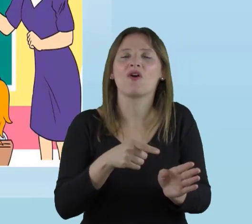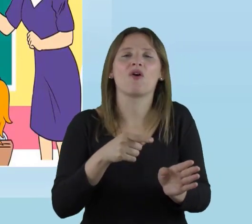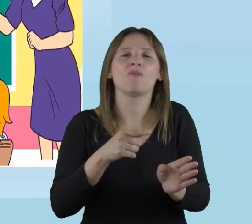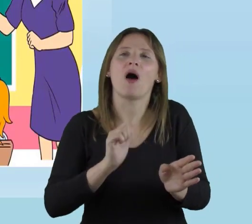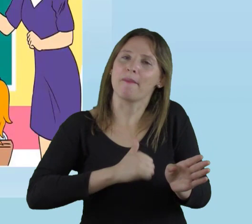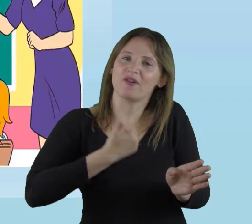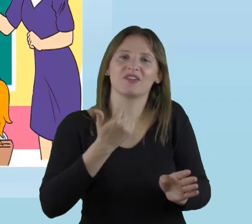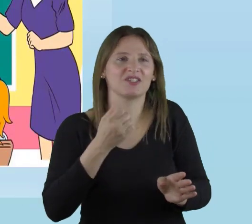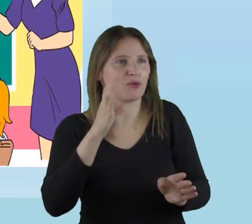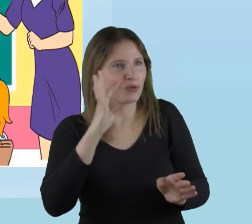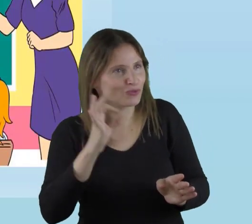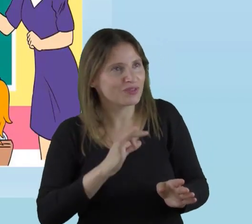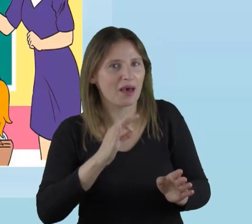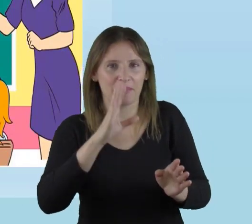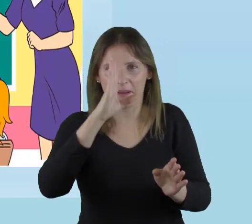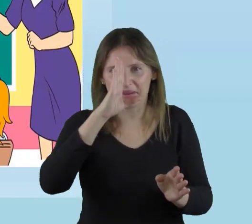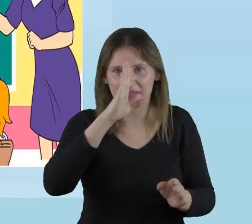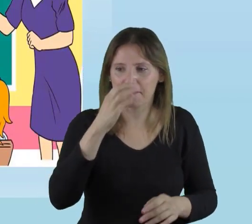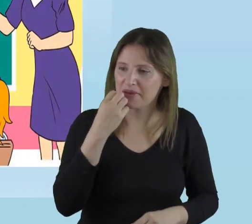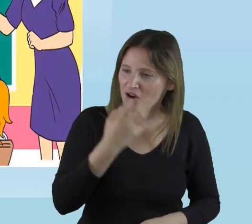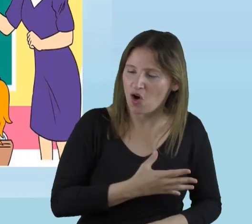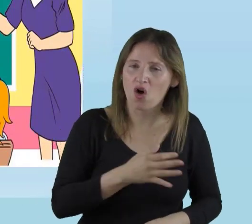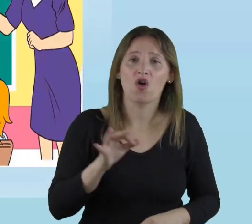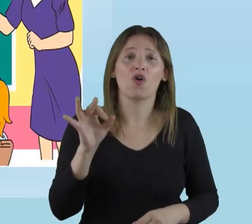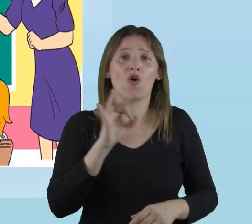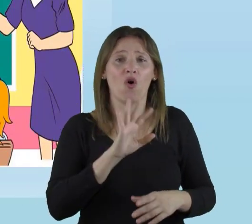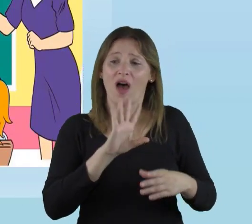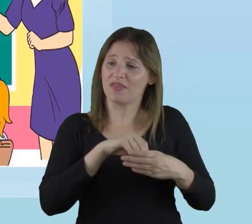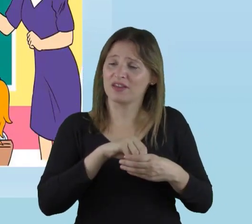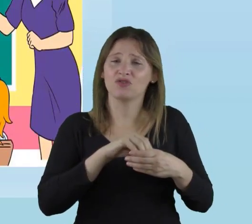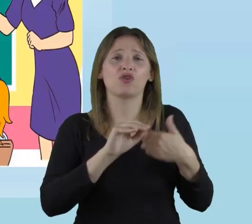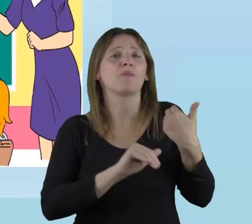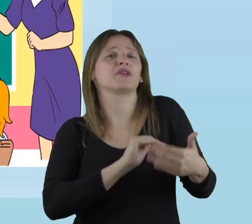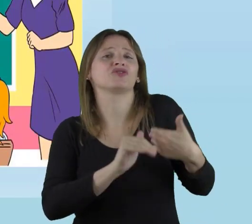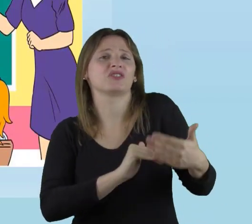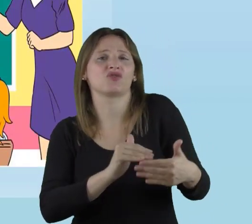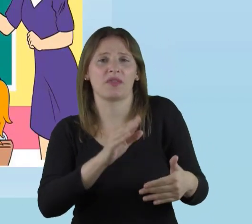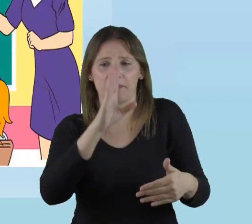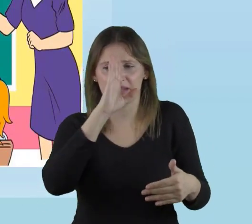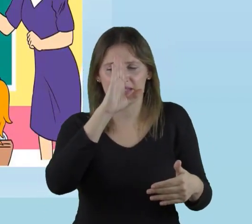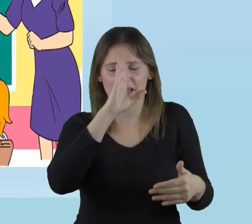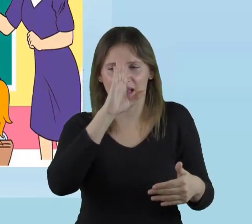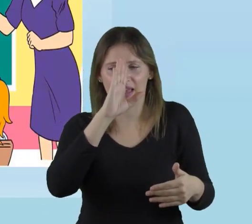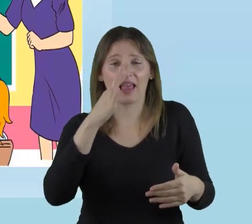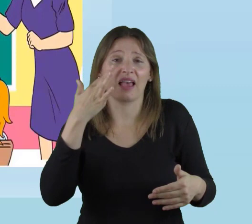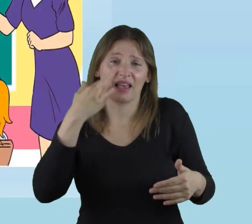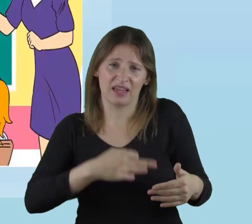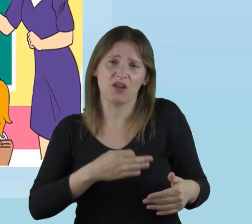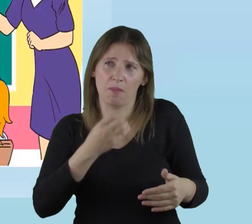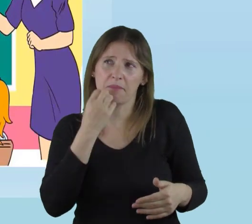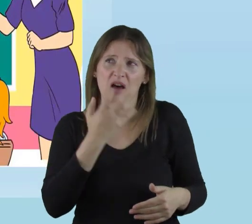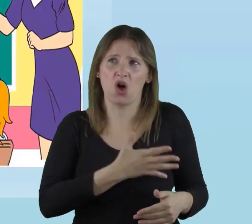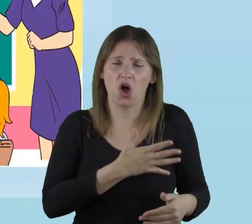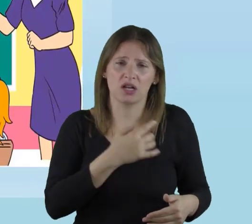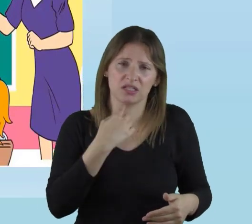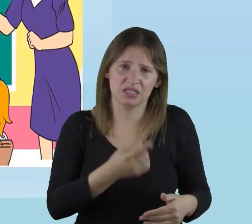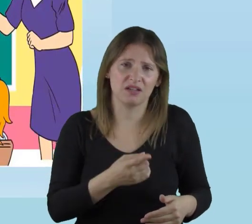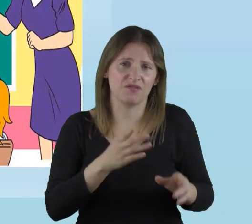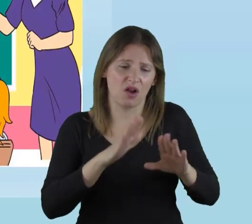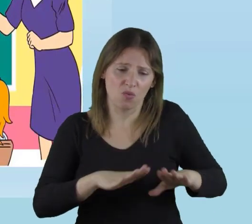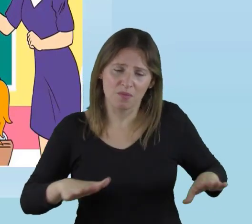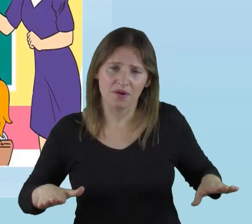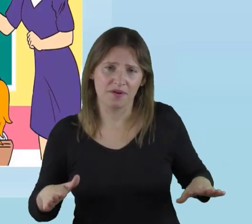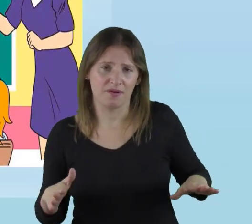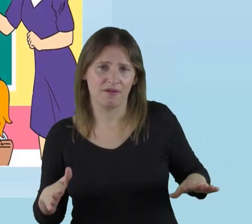como una oportunidad de aprendizaje o como parte del proceso del aprendizaje, yo